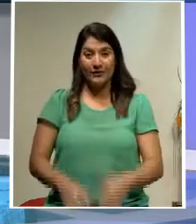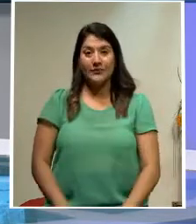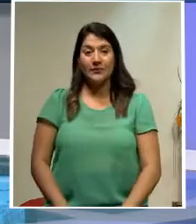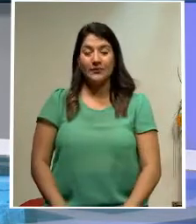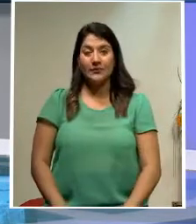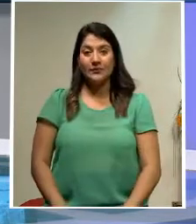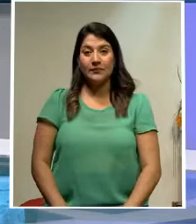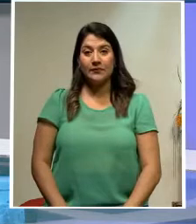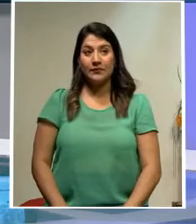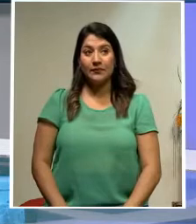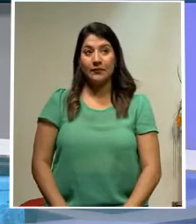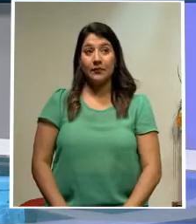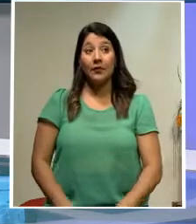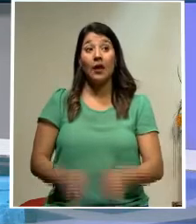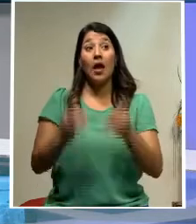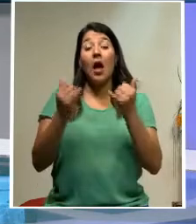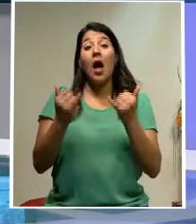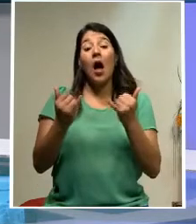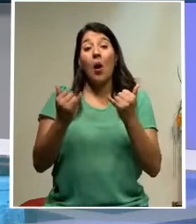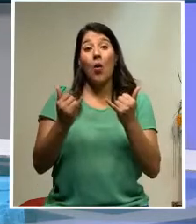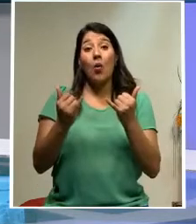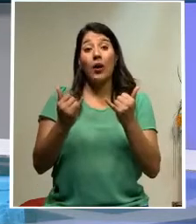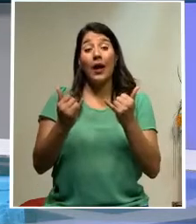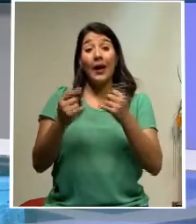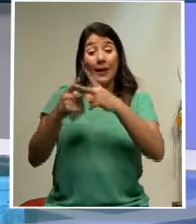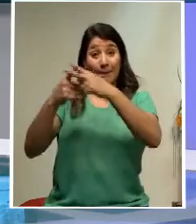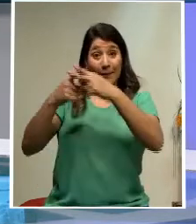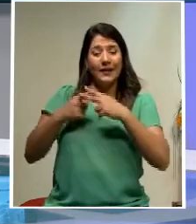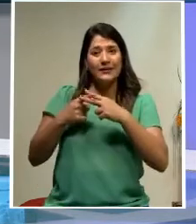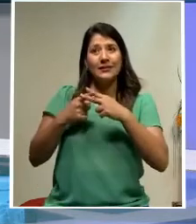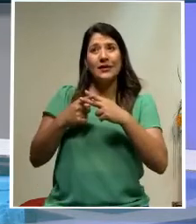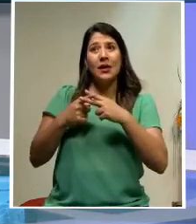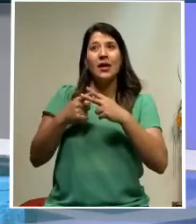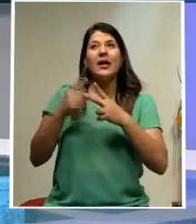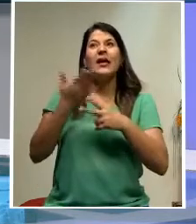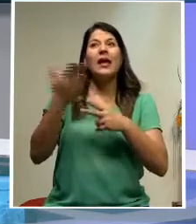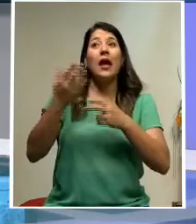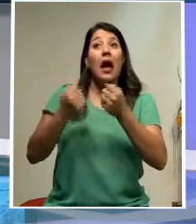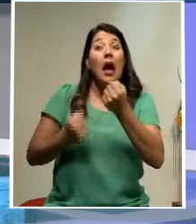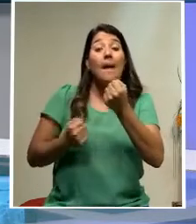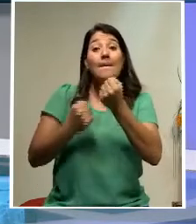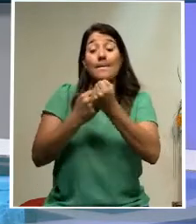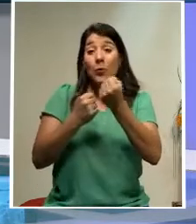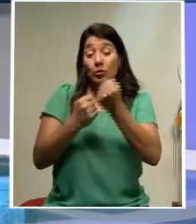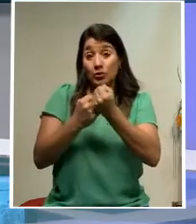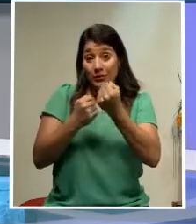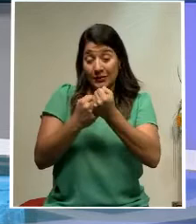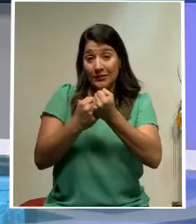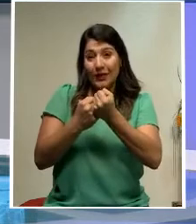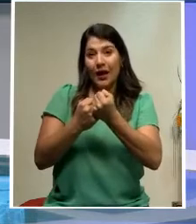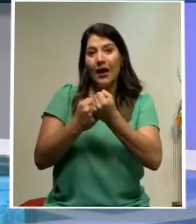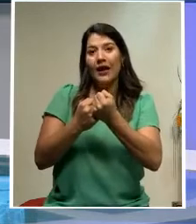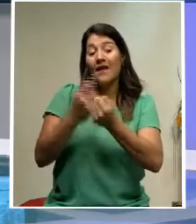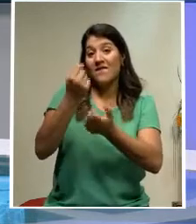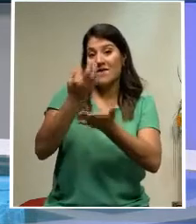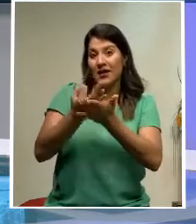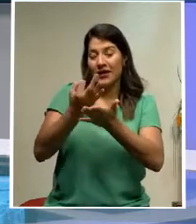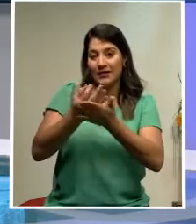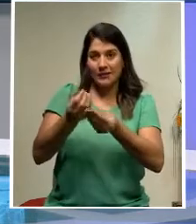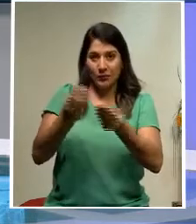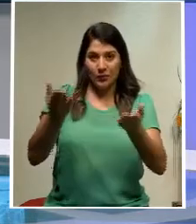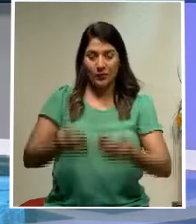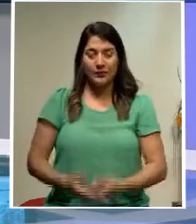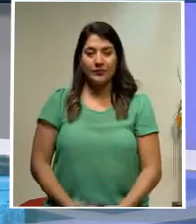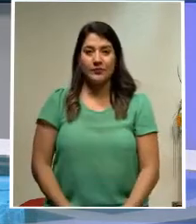El destino de ese crédito sería apoyar la sostenibilidad de las finanzas públicas.